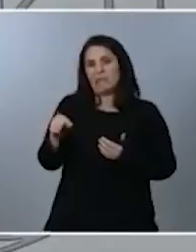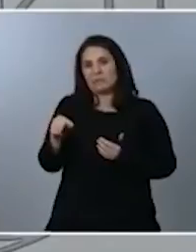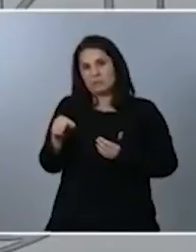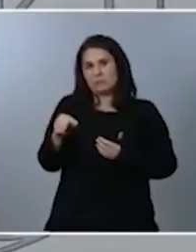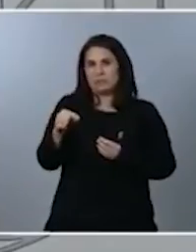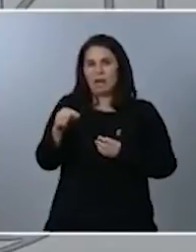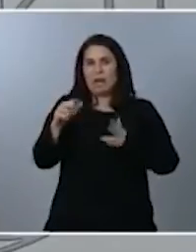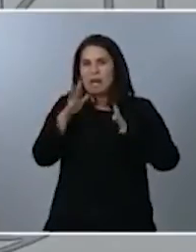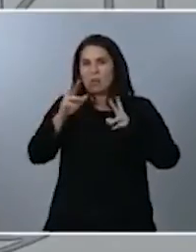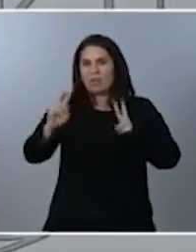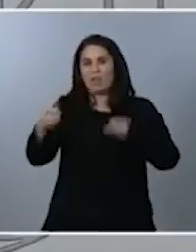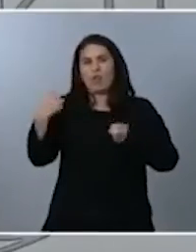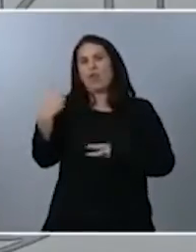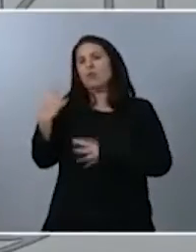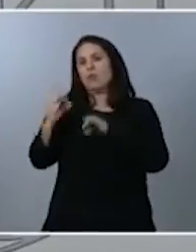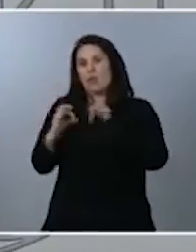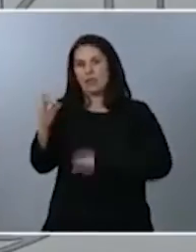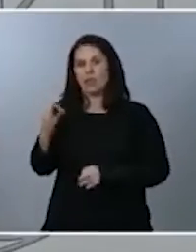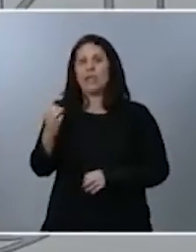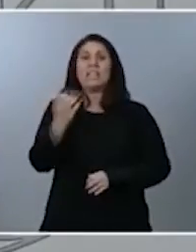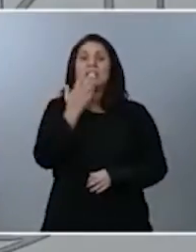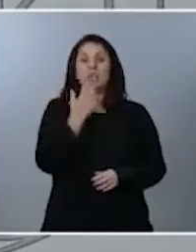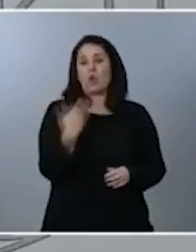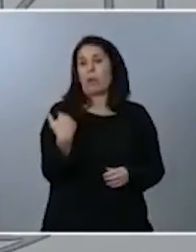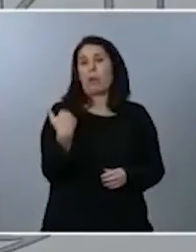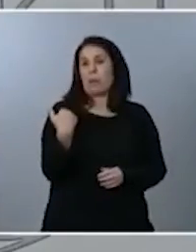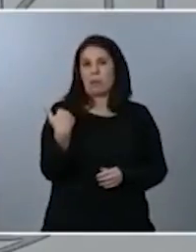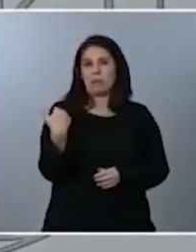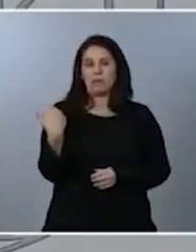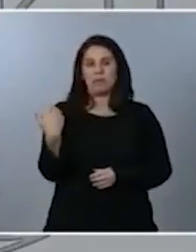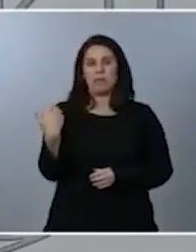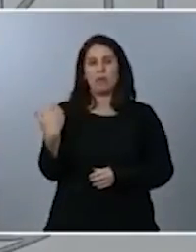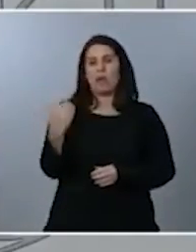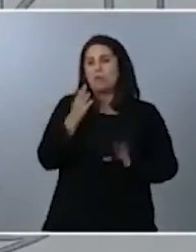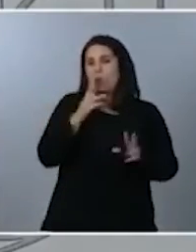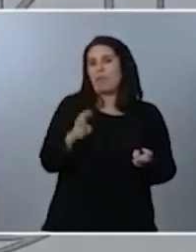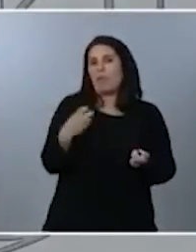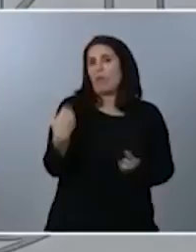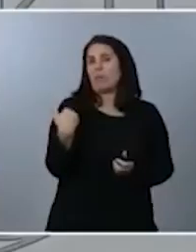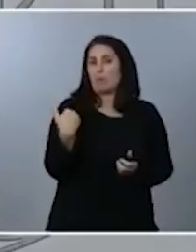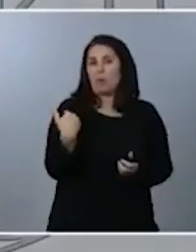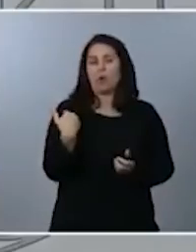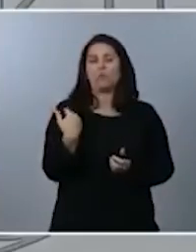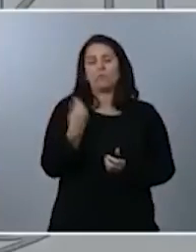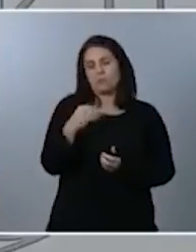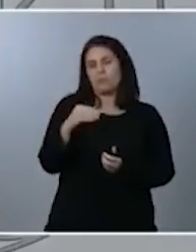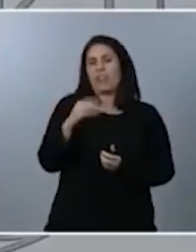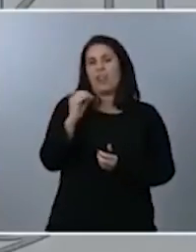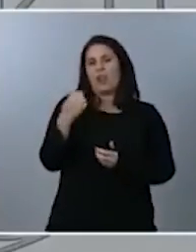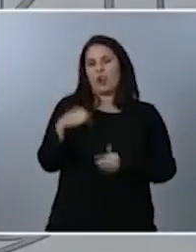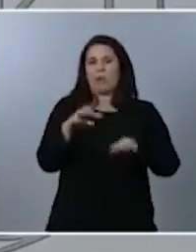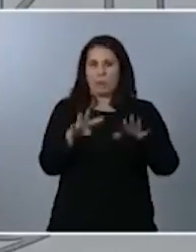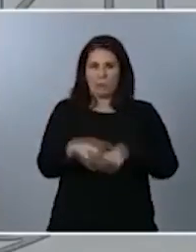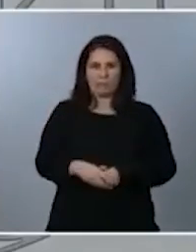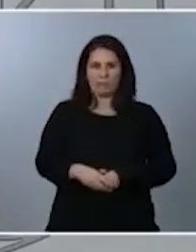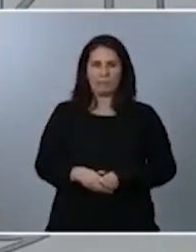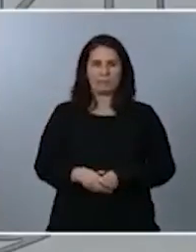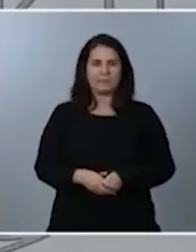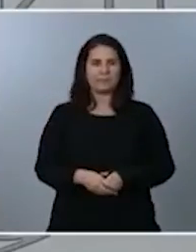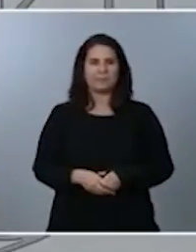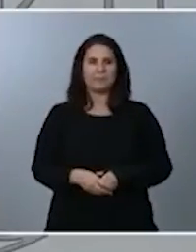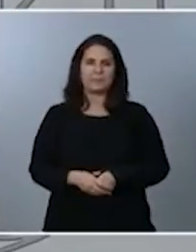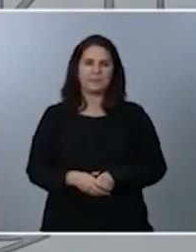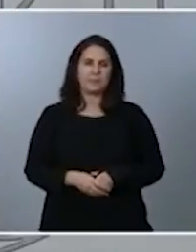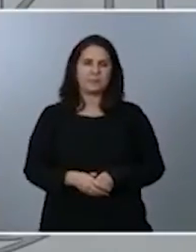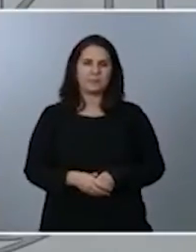2%. Si son tasas recientes o que se han actualizado recientemente, se incrementarán al 0,9%. Es decir, en